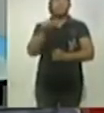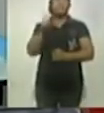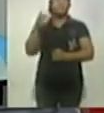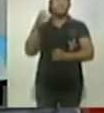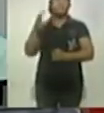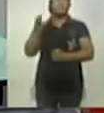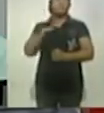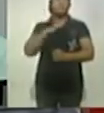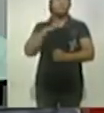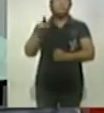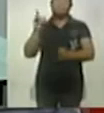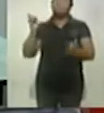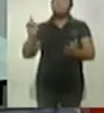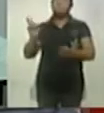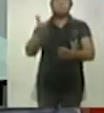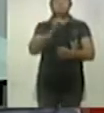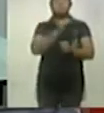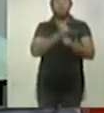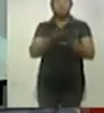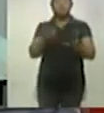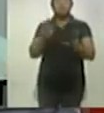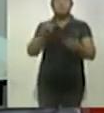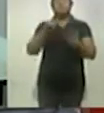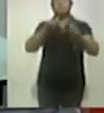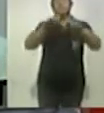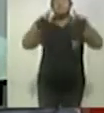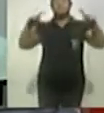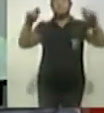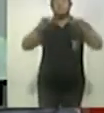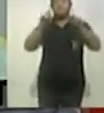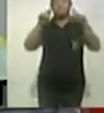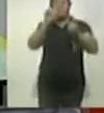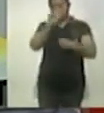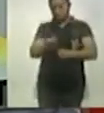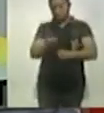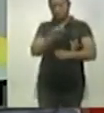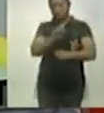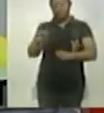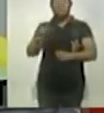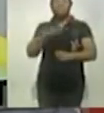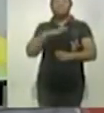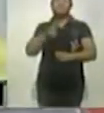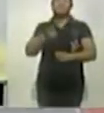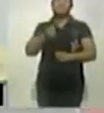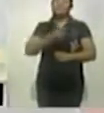encontraba realizando una cobertura informativa sur del estado, adelante, Altagracia, te saludo con mucho gusto.